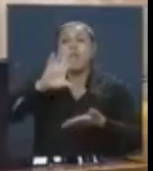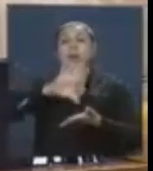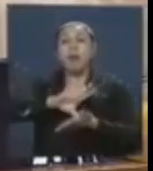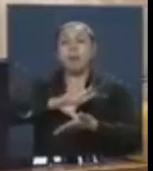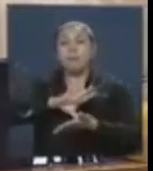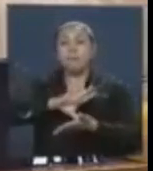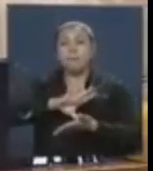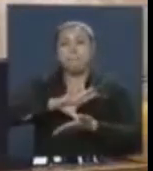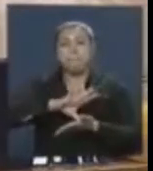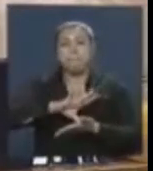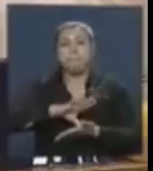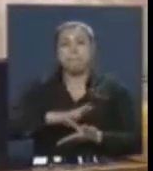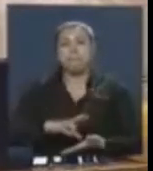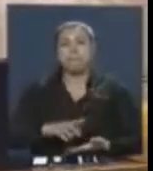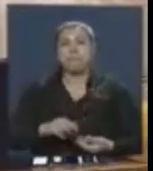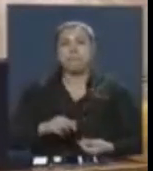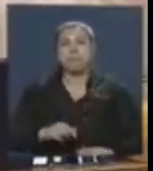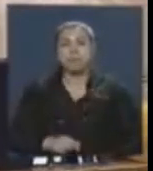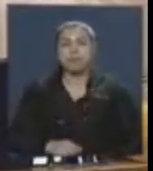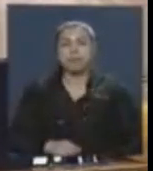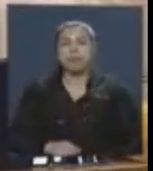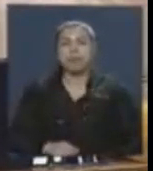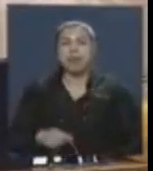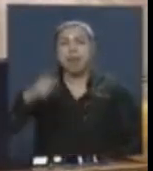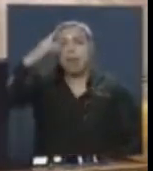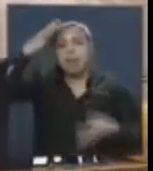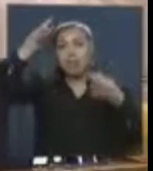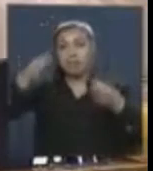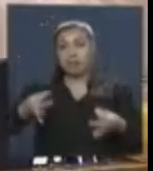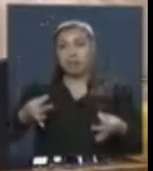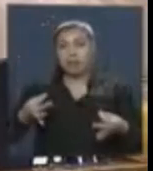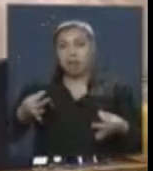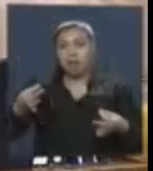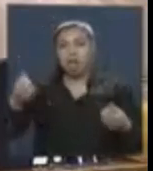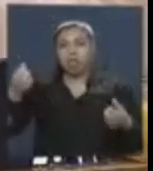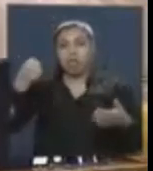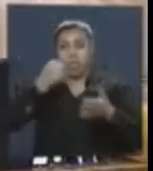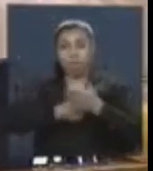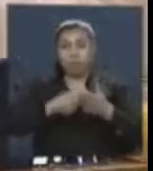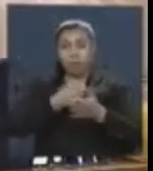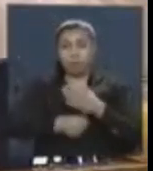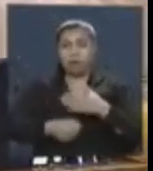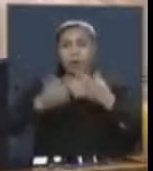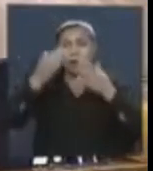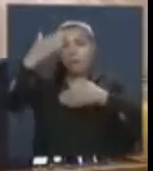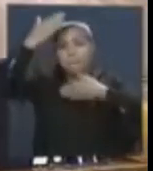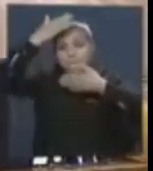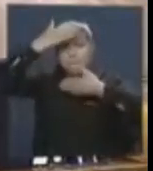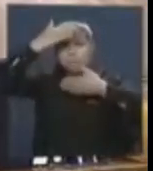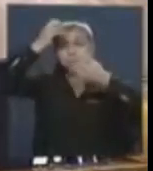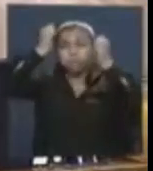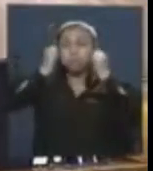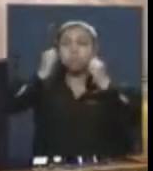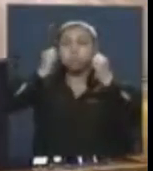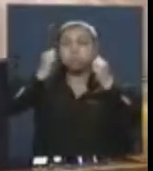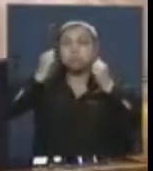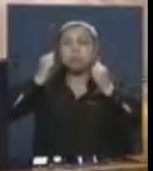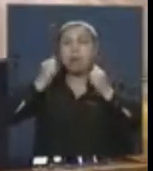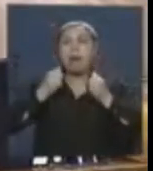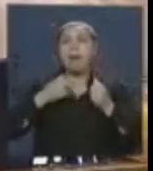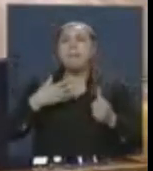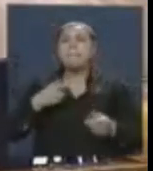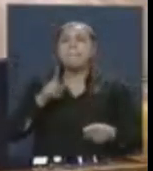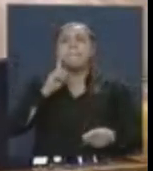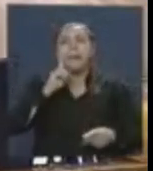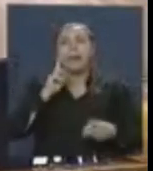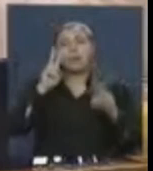La decisión de combatir el terrorismo, las ganas de alcanzar la paz en todo su territorio